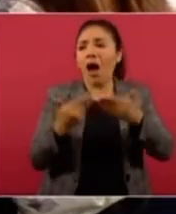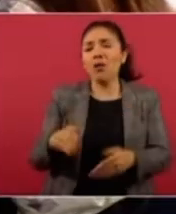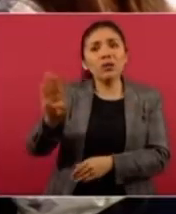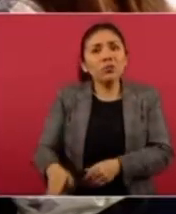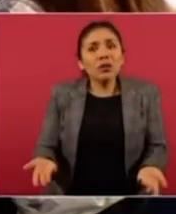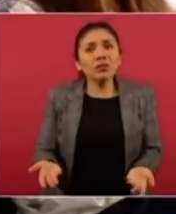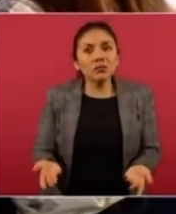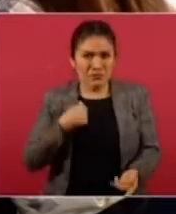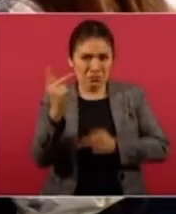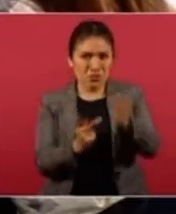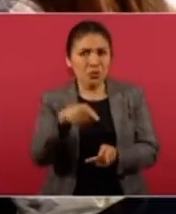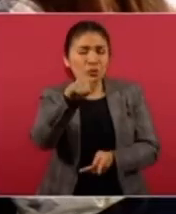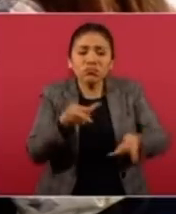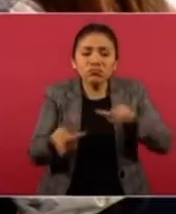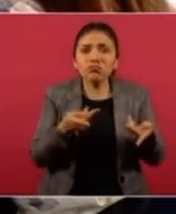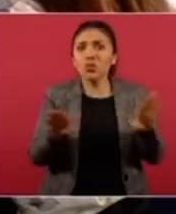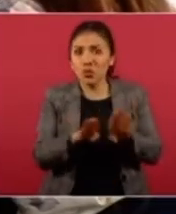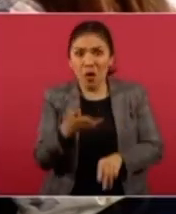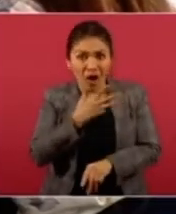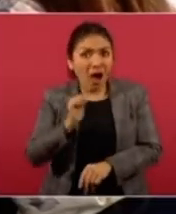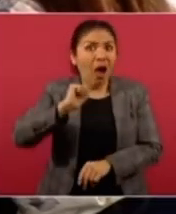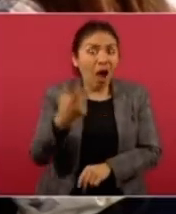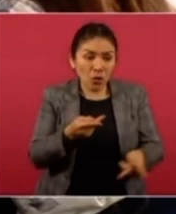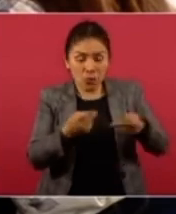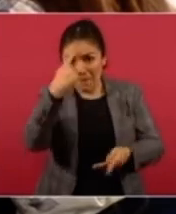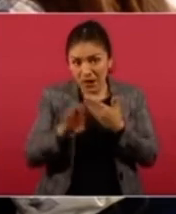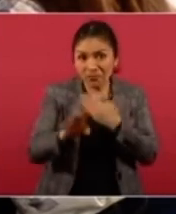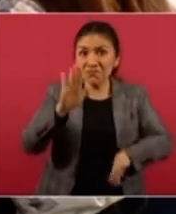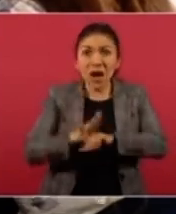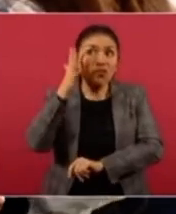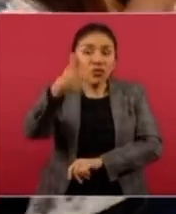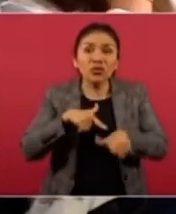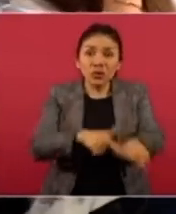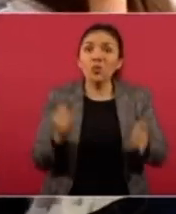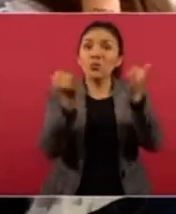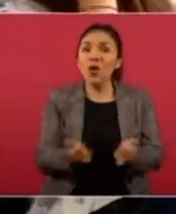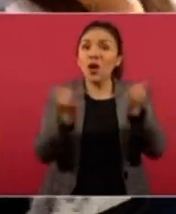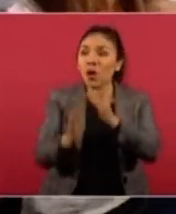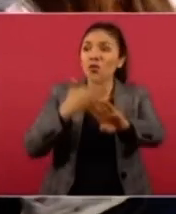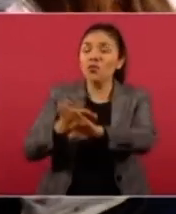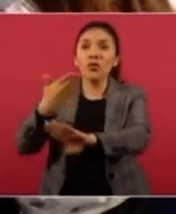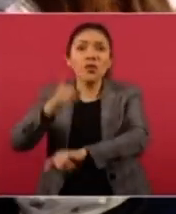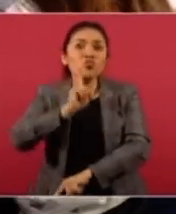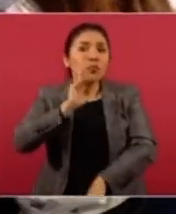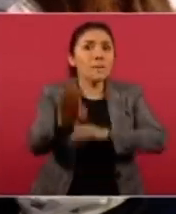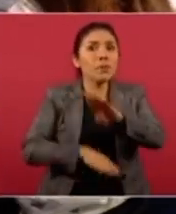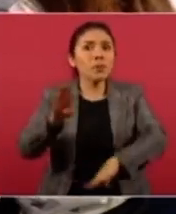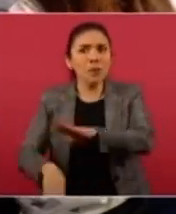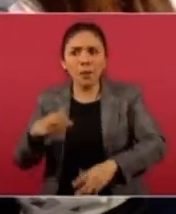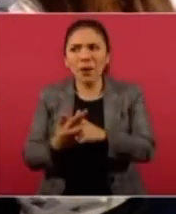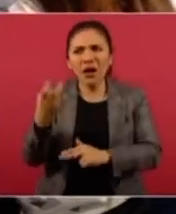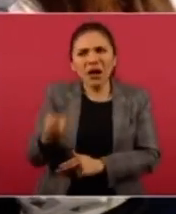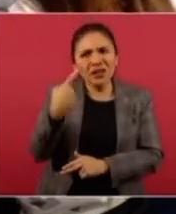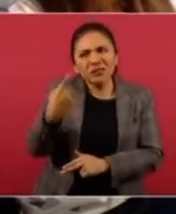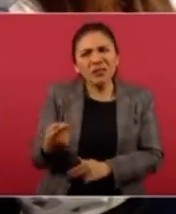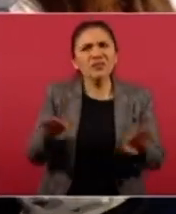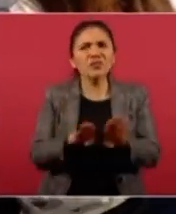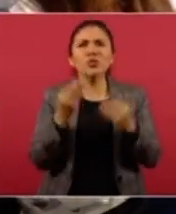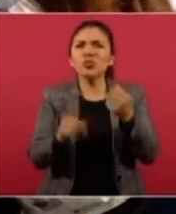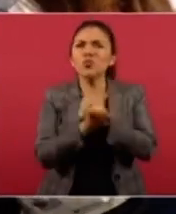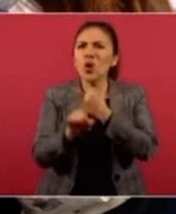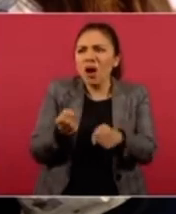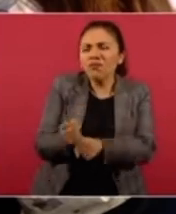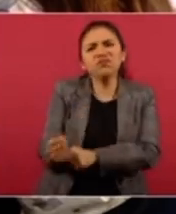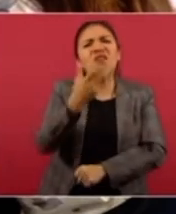preguntarle, presidente, sobre esta estrategia, si hay una estrategia del gobierno federal para evitar que sigan y continúen estas agresiones contra mujeres, estos episodios de